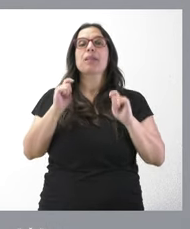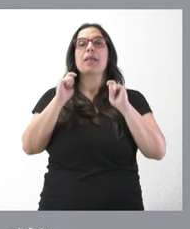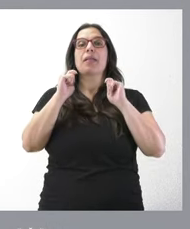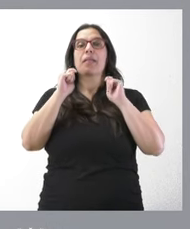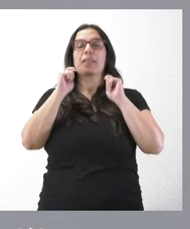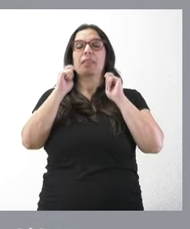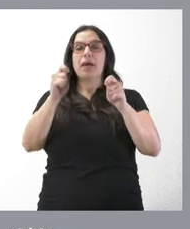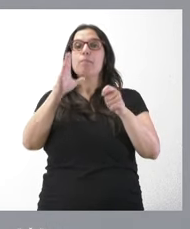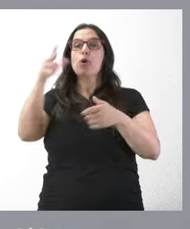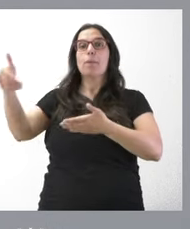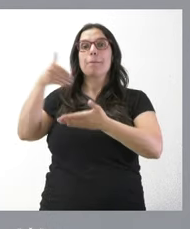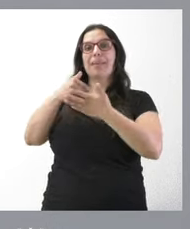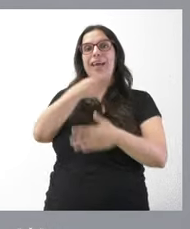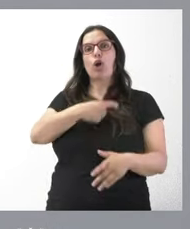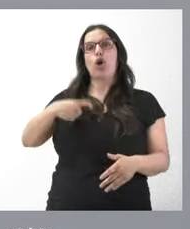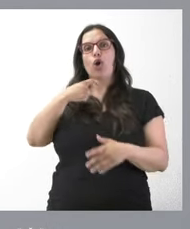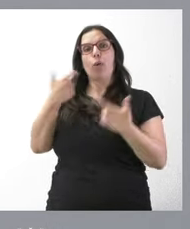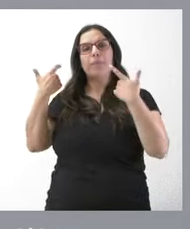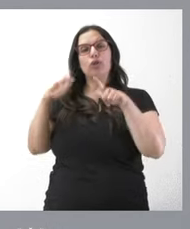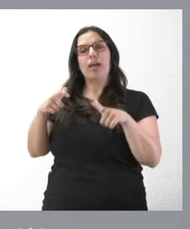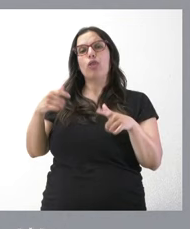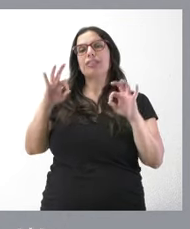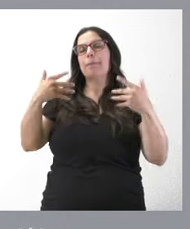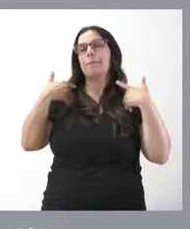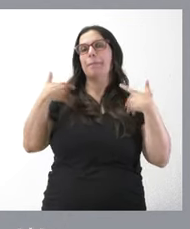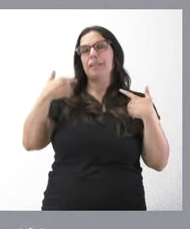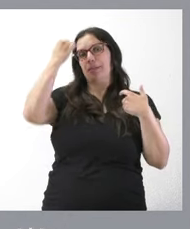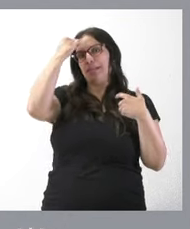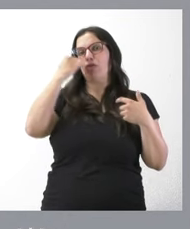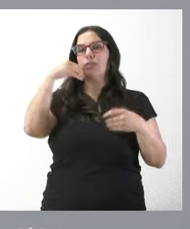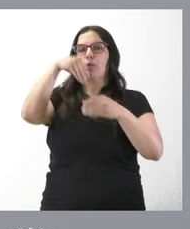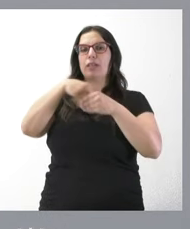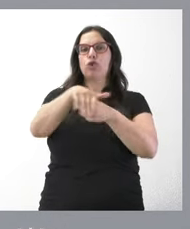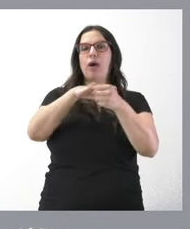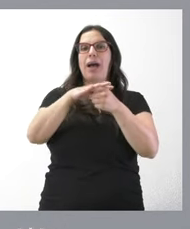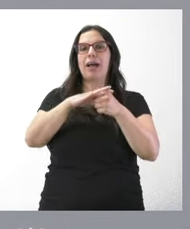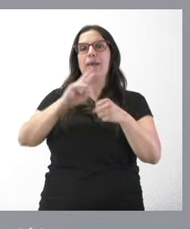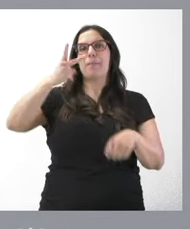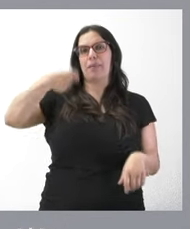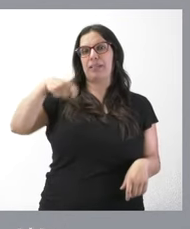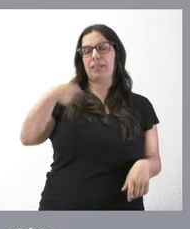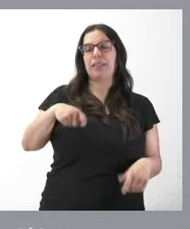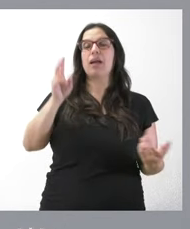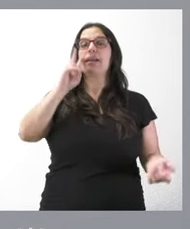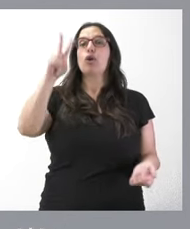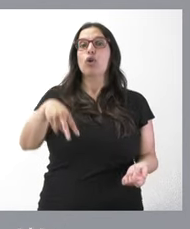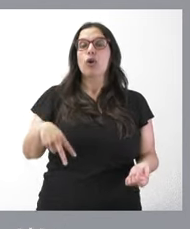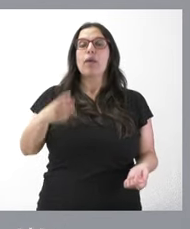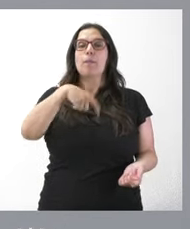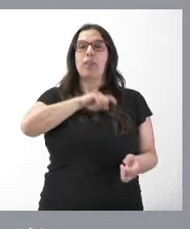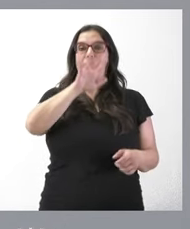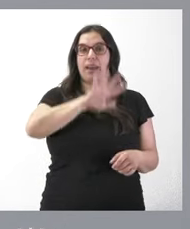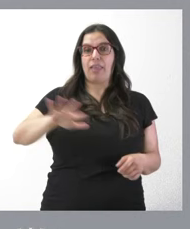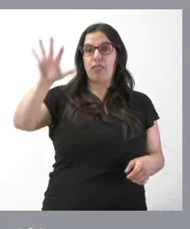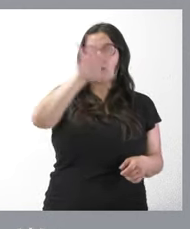realiza a solicitud del comisionado para las víctimas del terrorismo, que depende del área de la vicepresidencia, y se reconoce a la Policía Nacional,